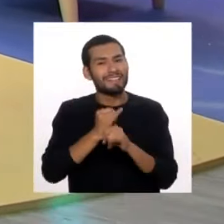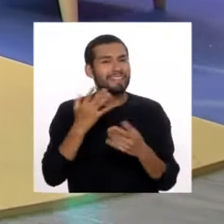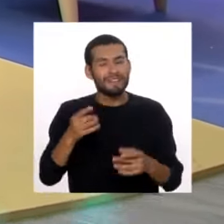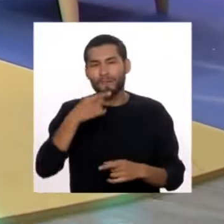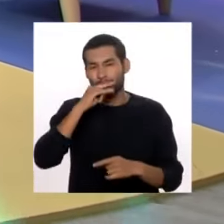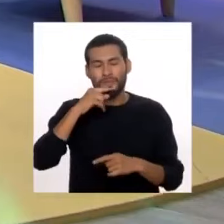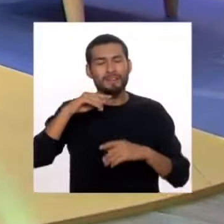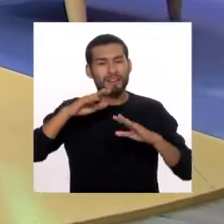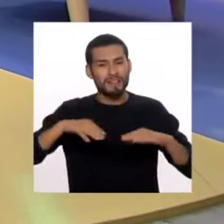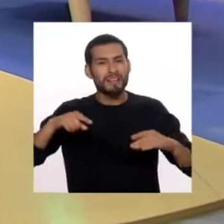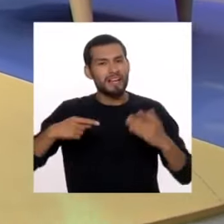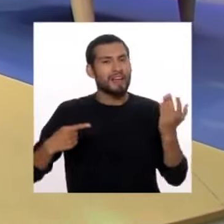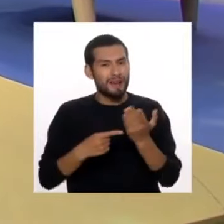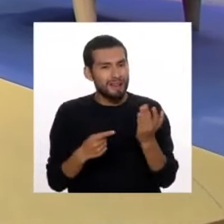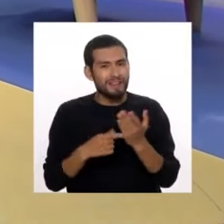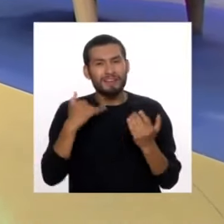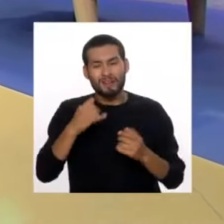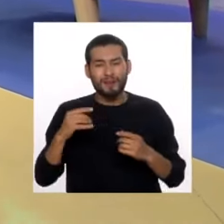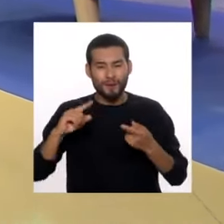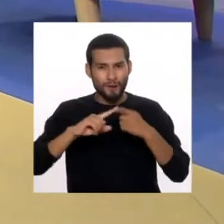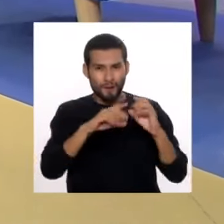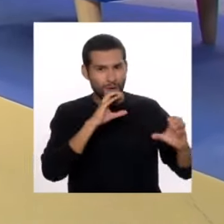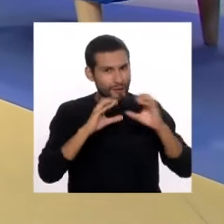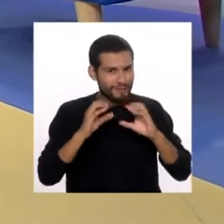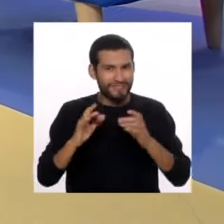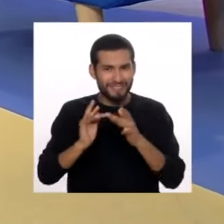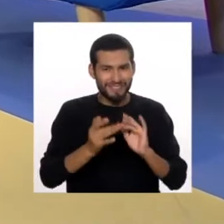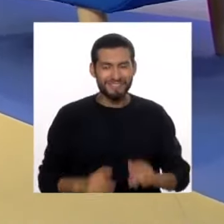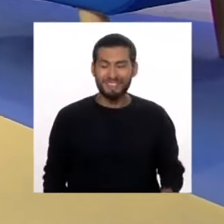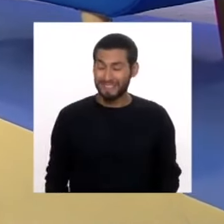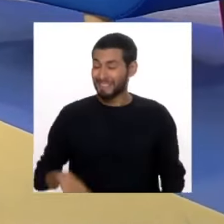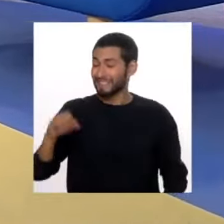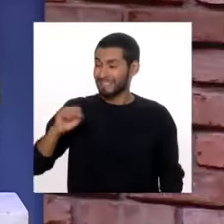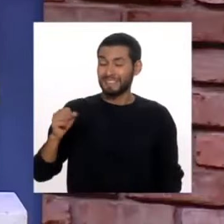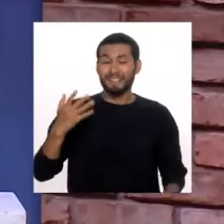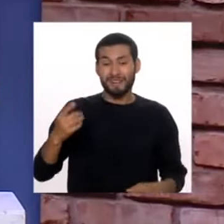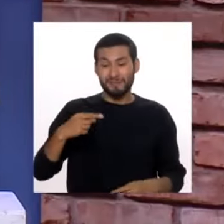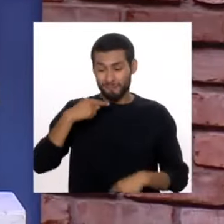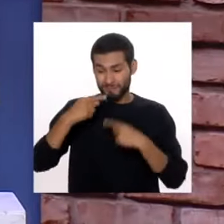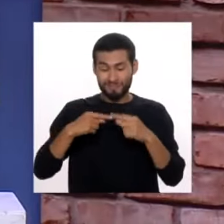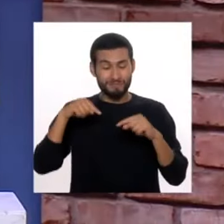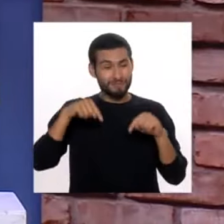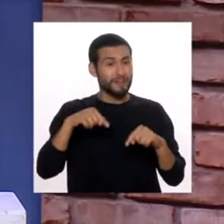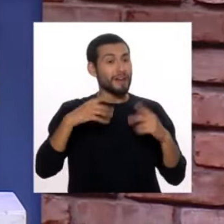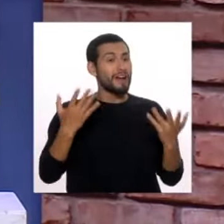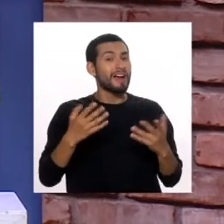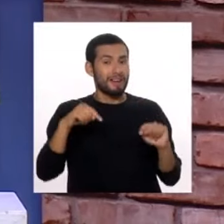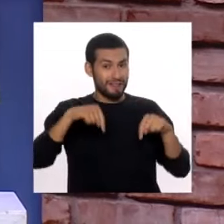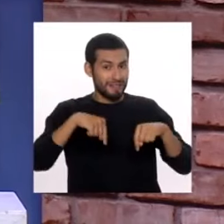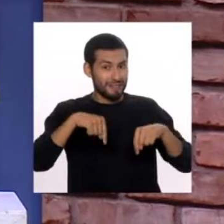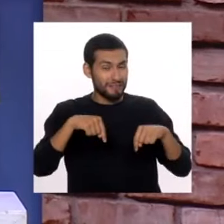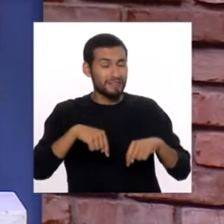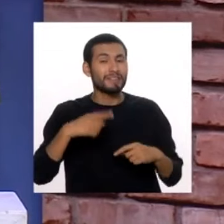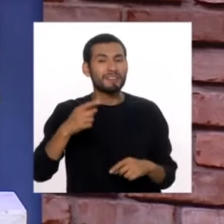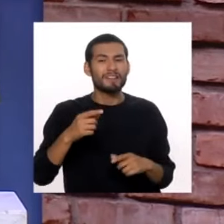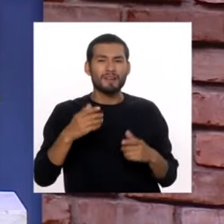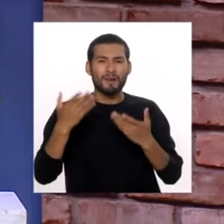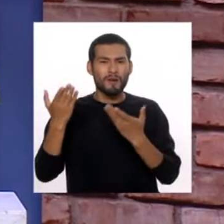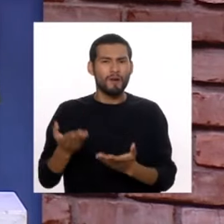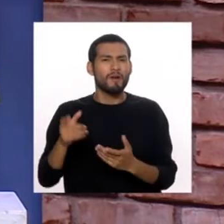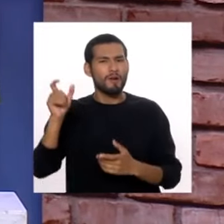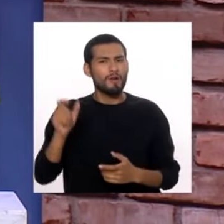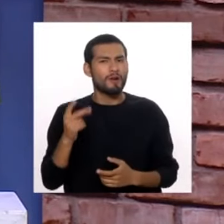de las Niñas en la Tecnología y en la Comunicación, Pati. Y justamente para hablar de ello estaremos aquí en el set